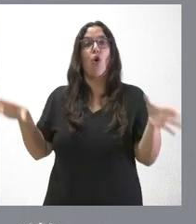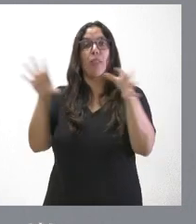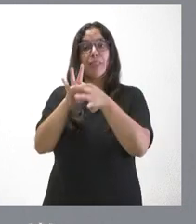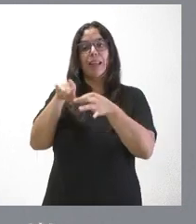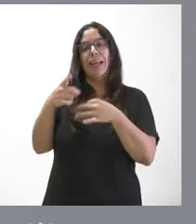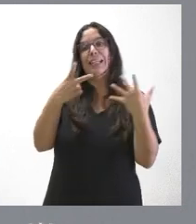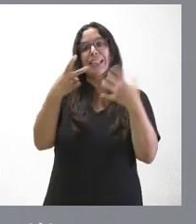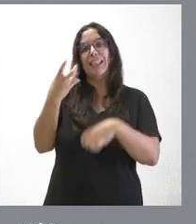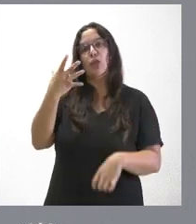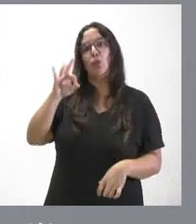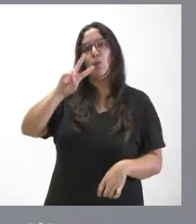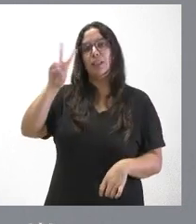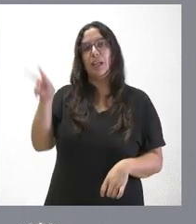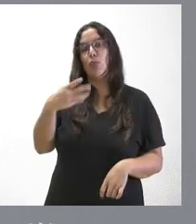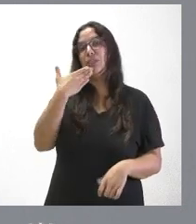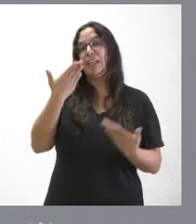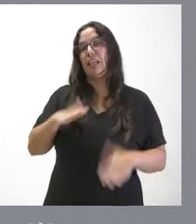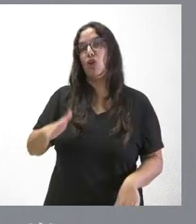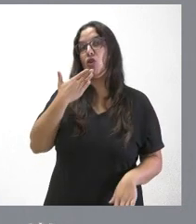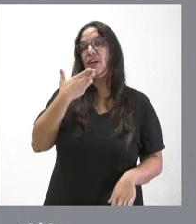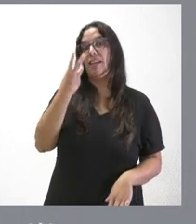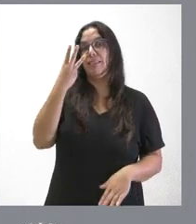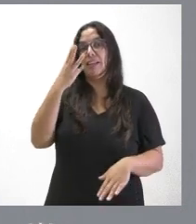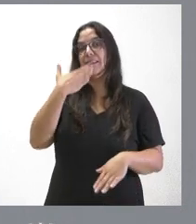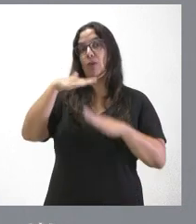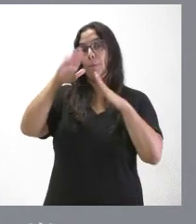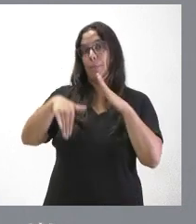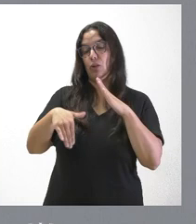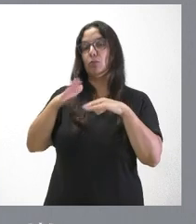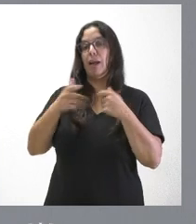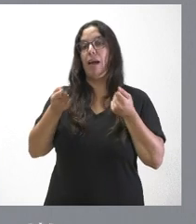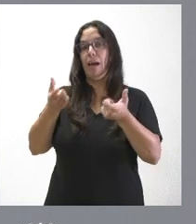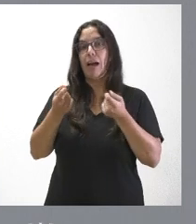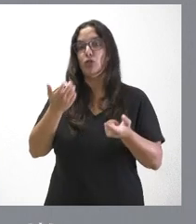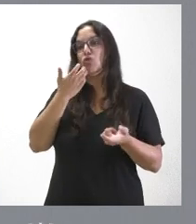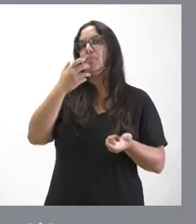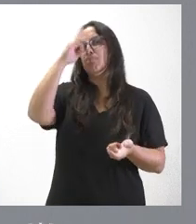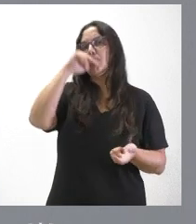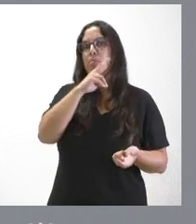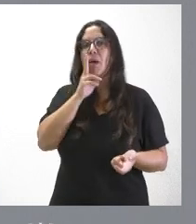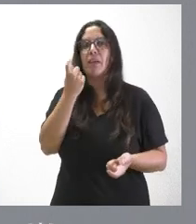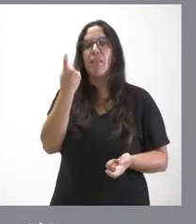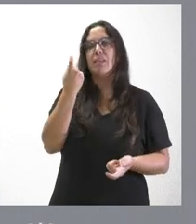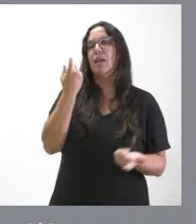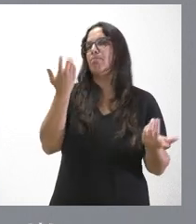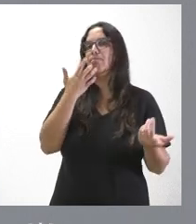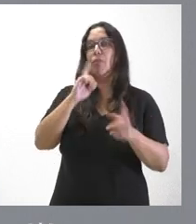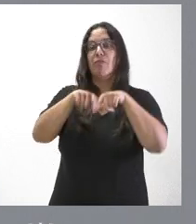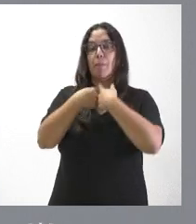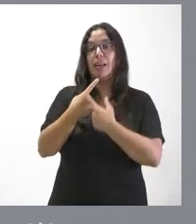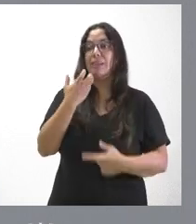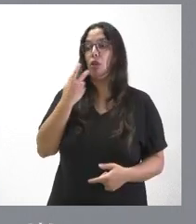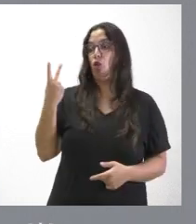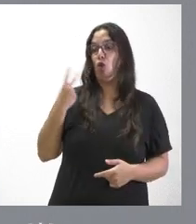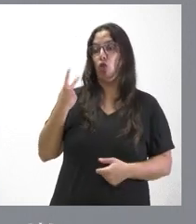euros por hijo menor de tres años para gastos del servicio de conciliación utilizados por los padres en familias en las que ambos los genitores